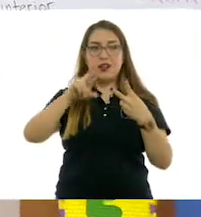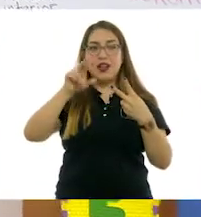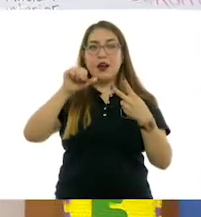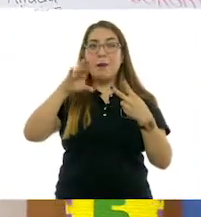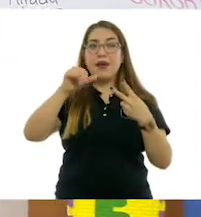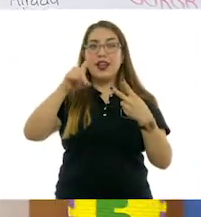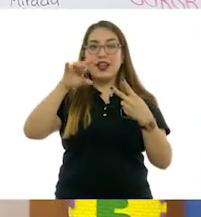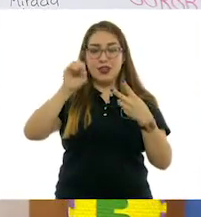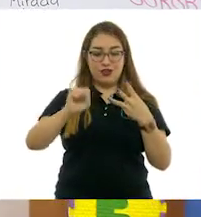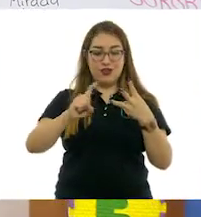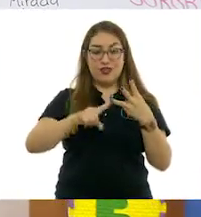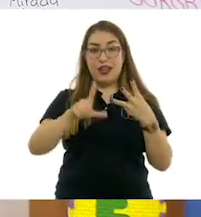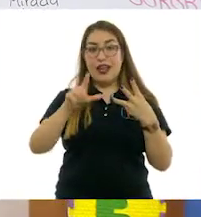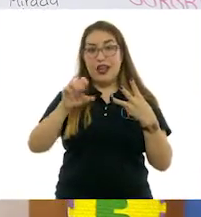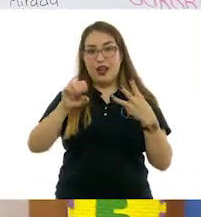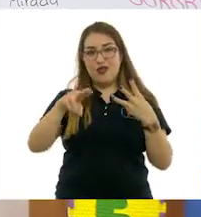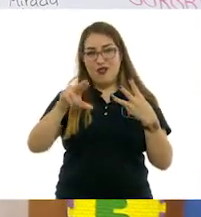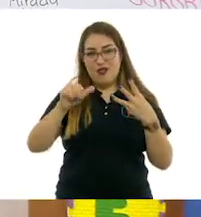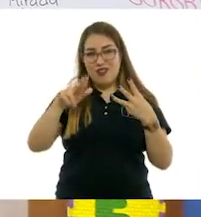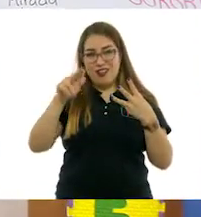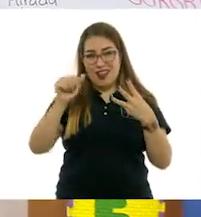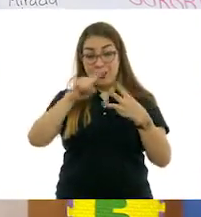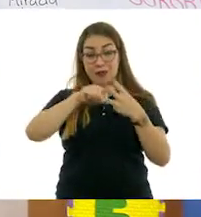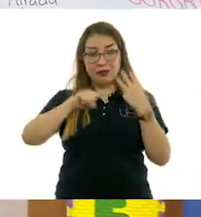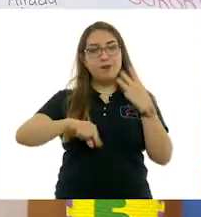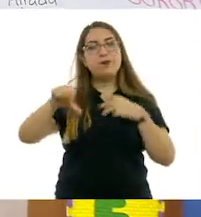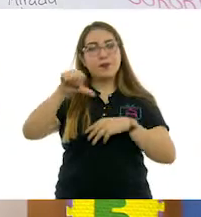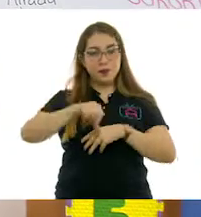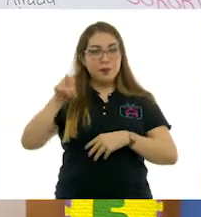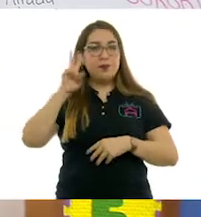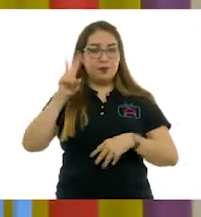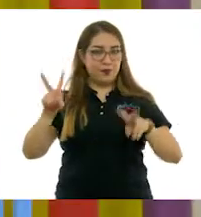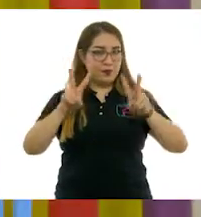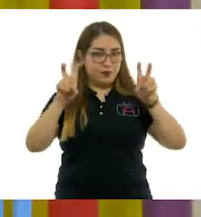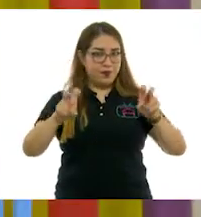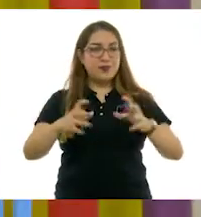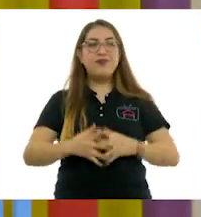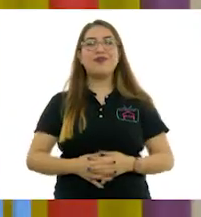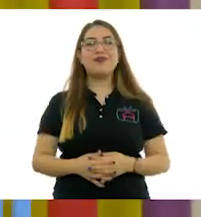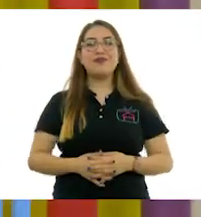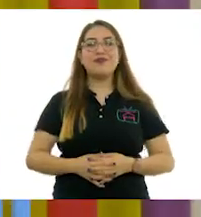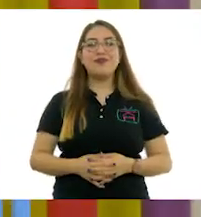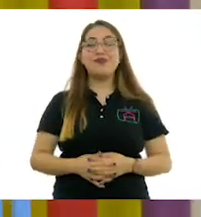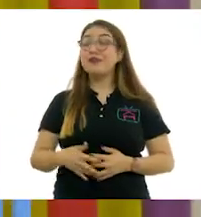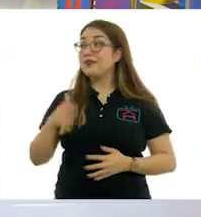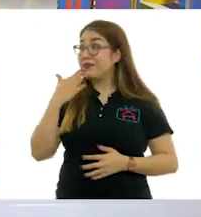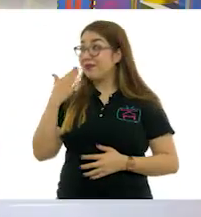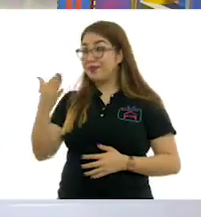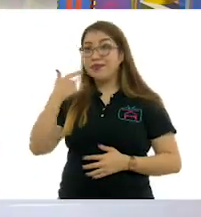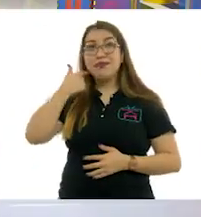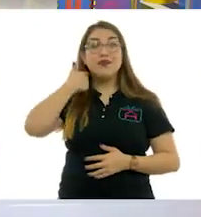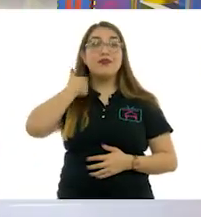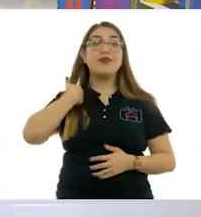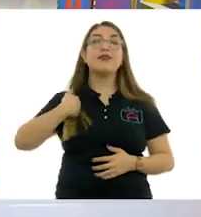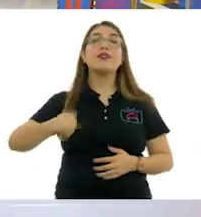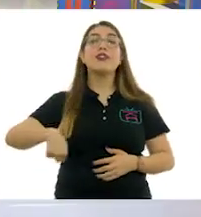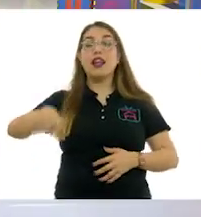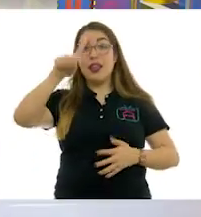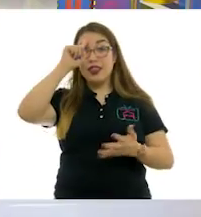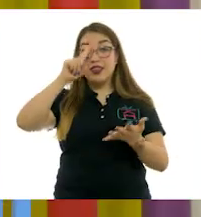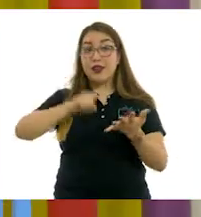Remedios Varo y Leonora Carrington. Porque esas son las que vamos a ver hoy. Me parece muy bien. Además, creo que es la